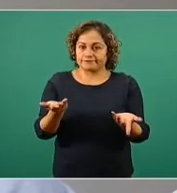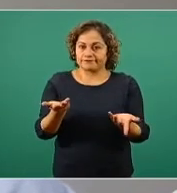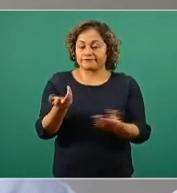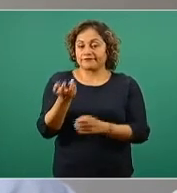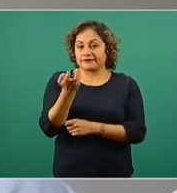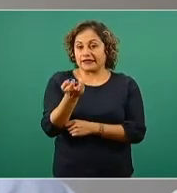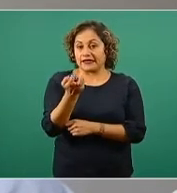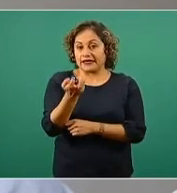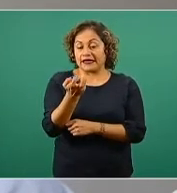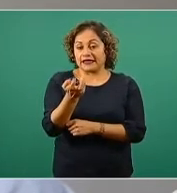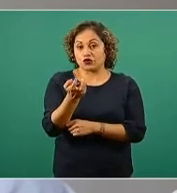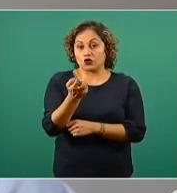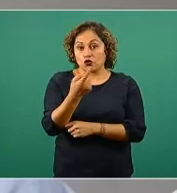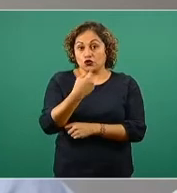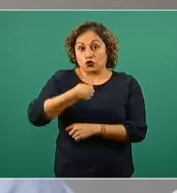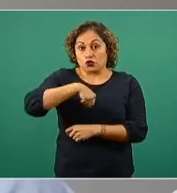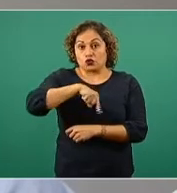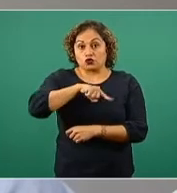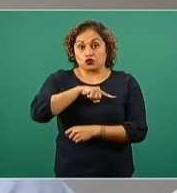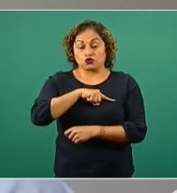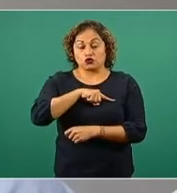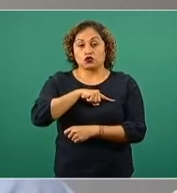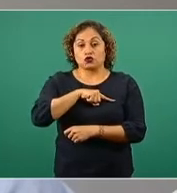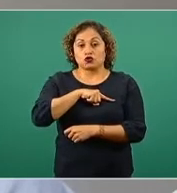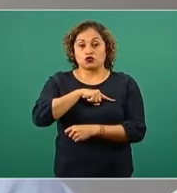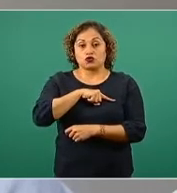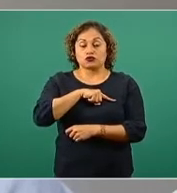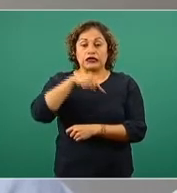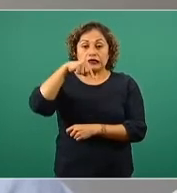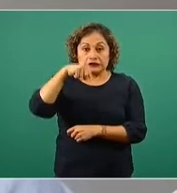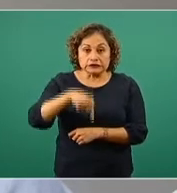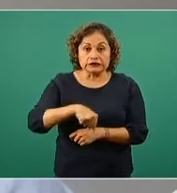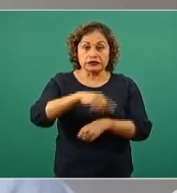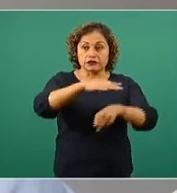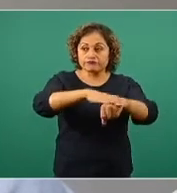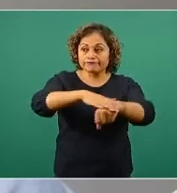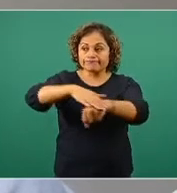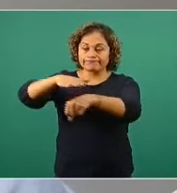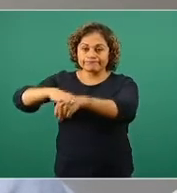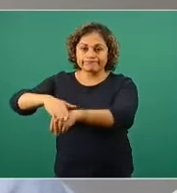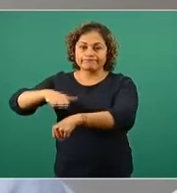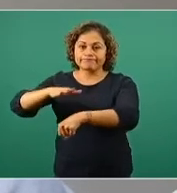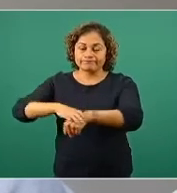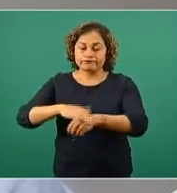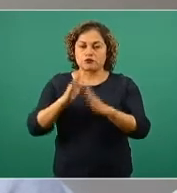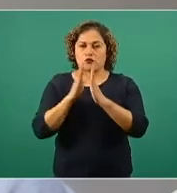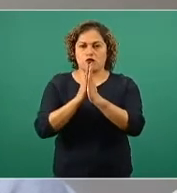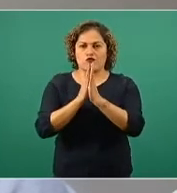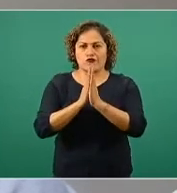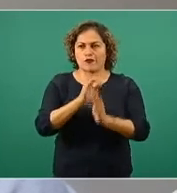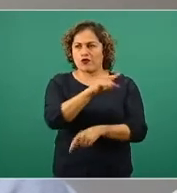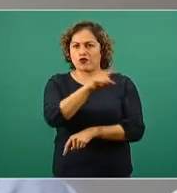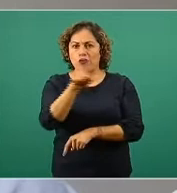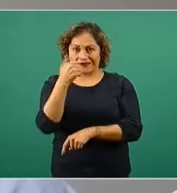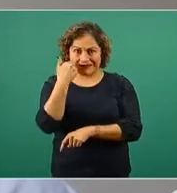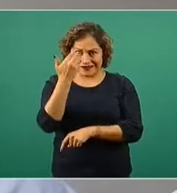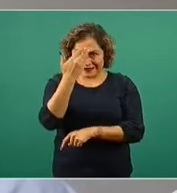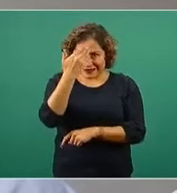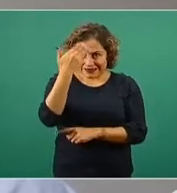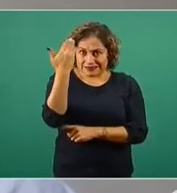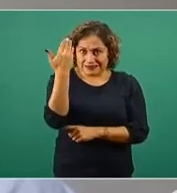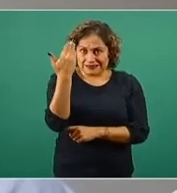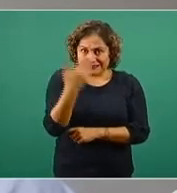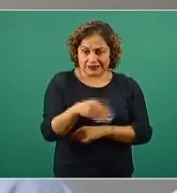por la cual nosotros hacemos de manera constante el llamado a la población de cuando desean informarse sobre la